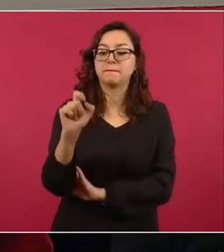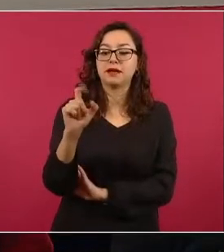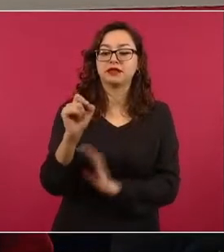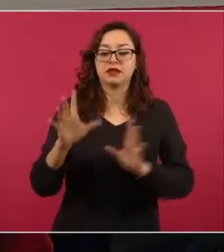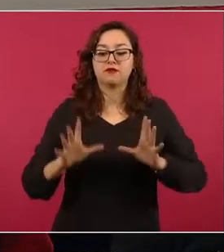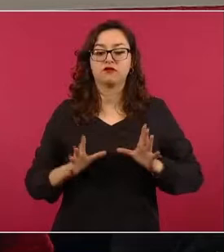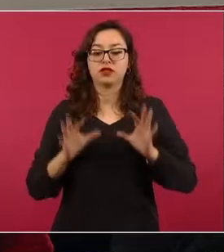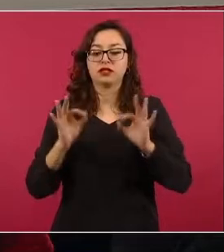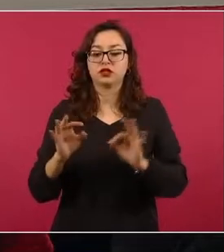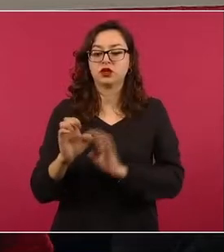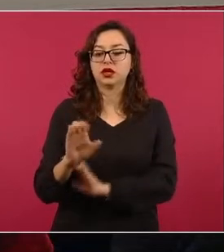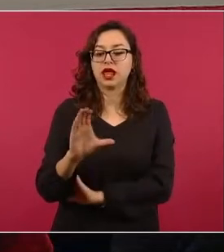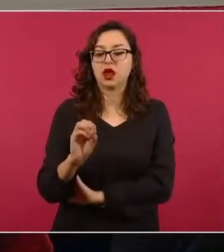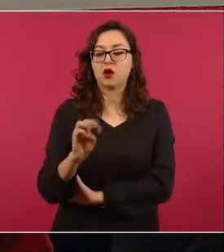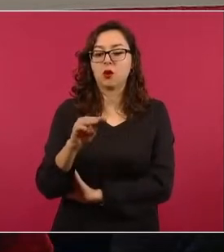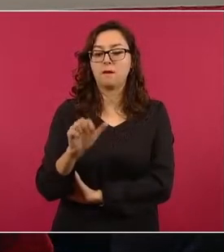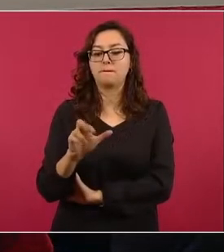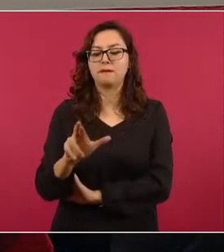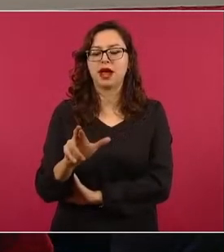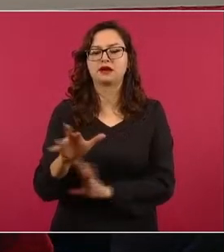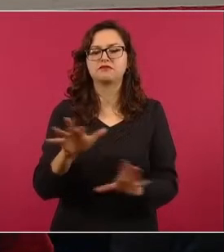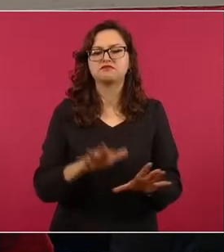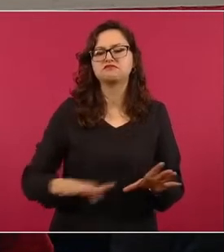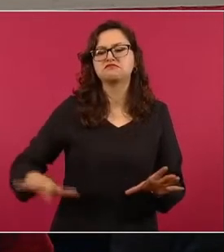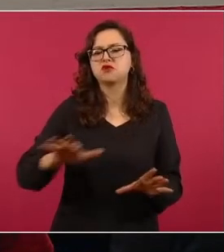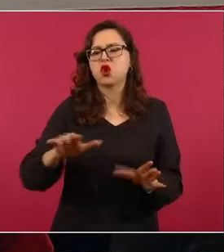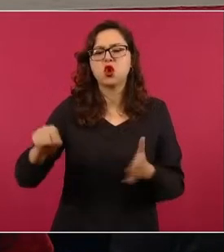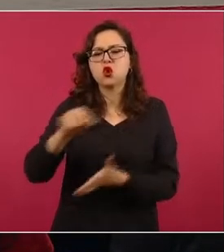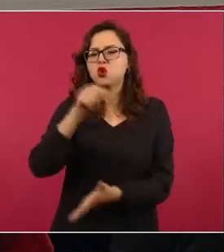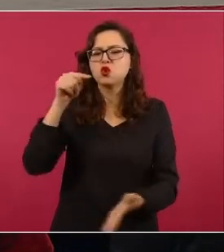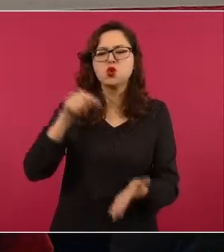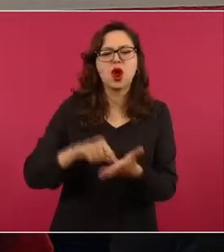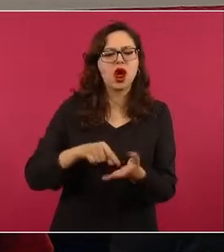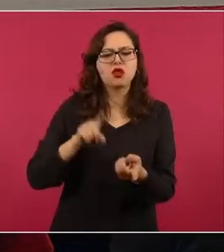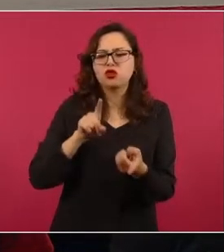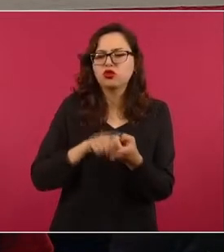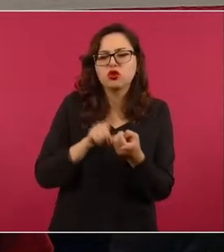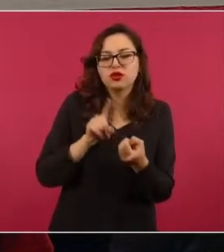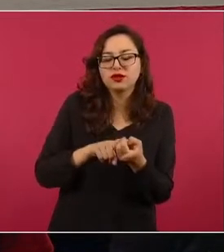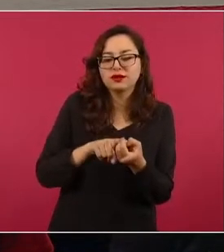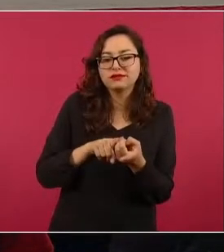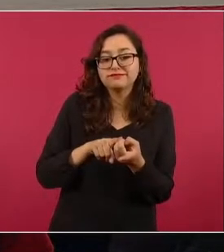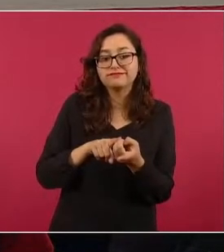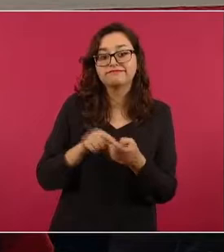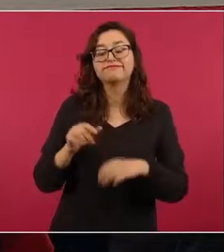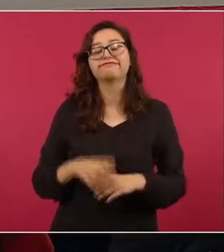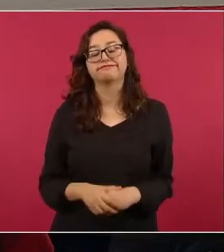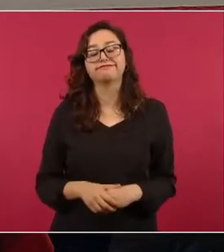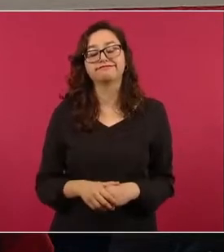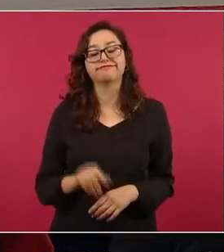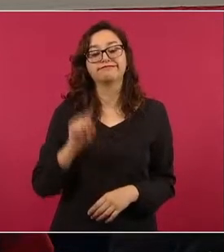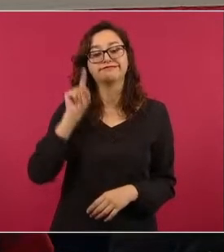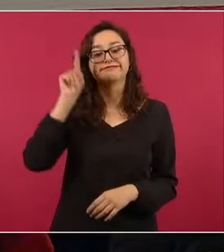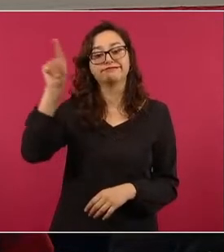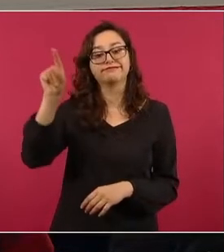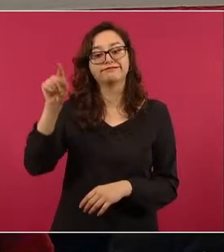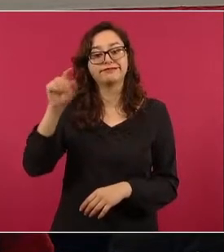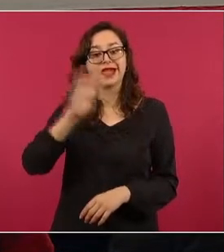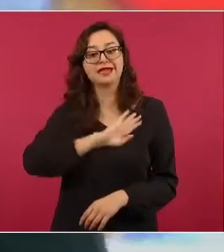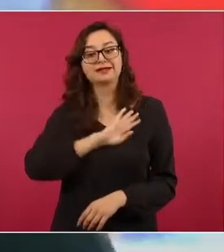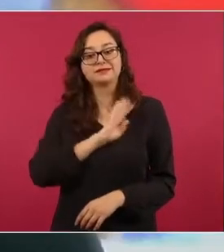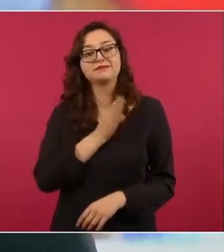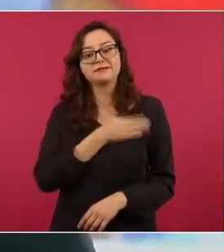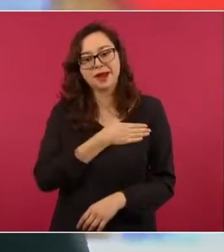el derrame del drenaje sobre la playa no ocurrió en México, sino en una playa de España.